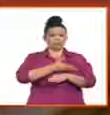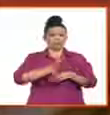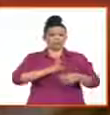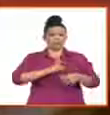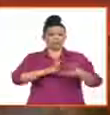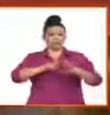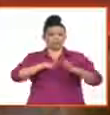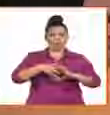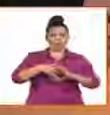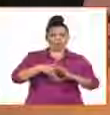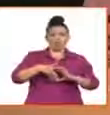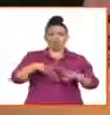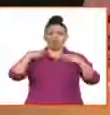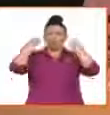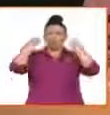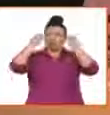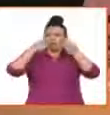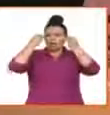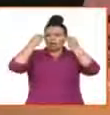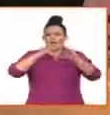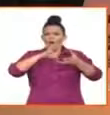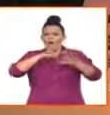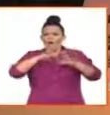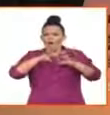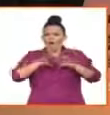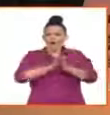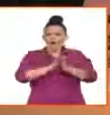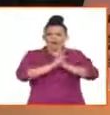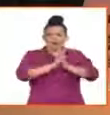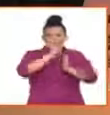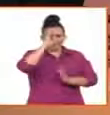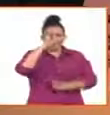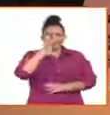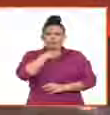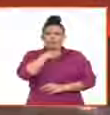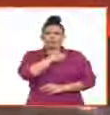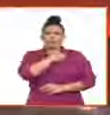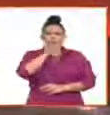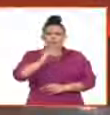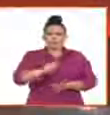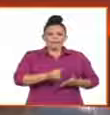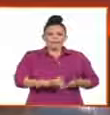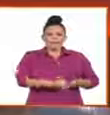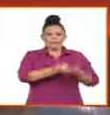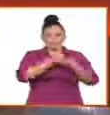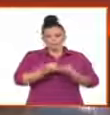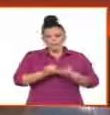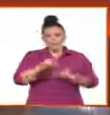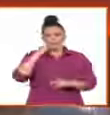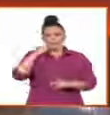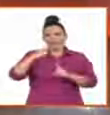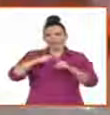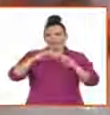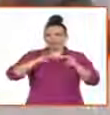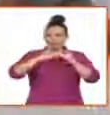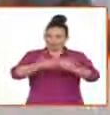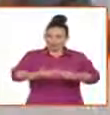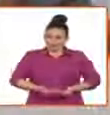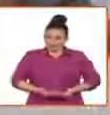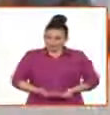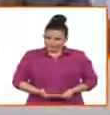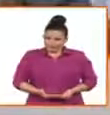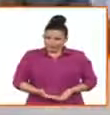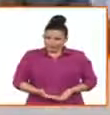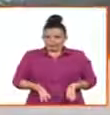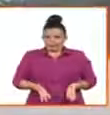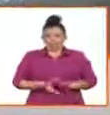técnica de reproducción asistida para poder lograr las ansias de maternidad o paternidad. A esto se refiere